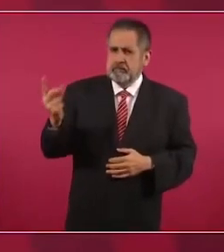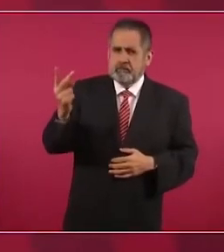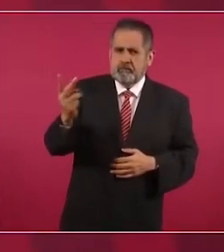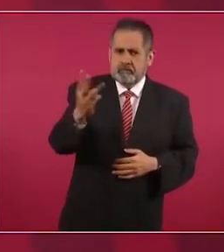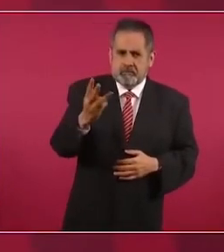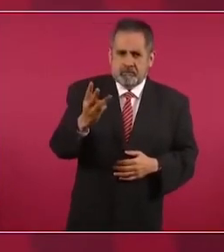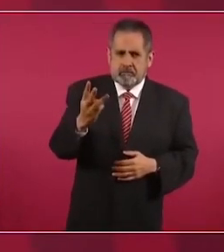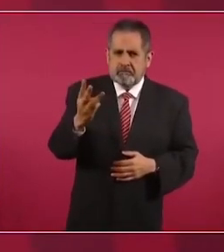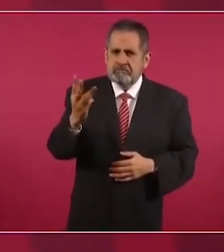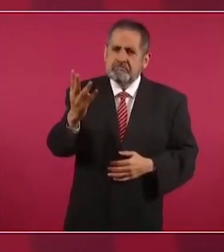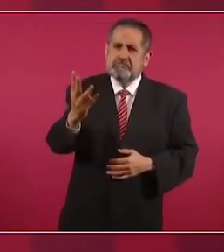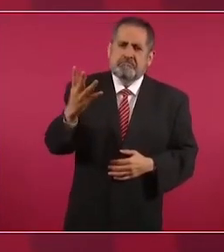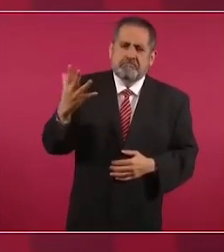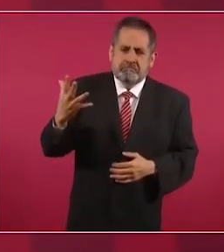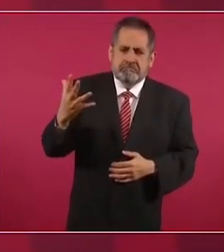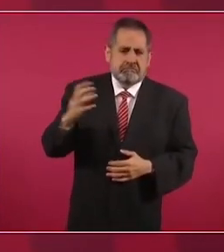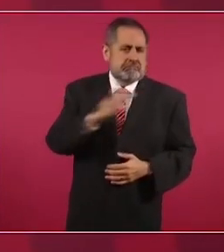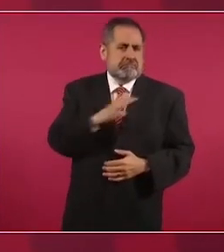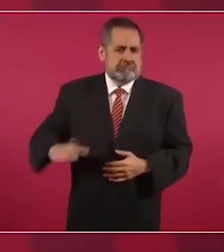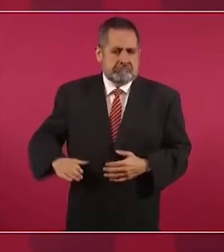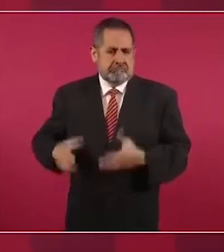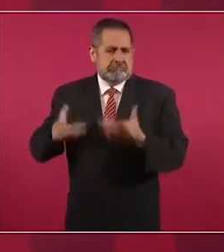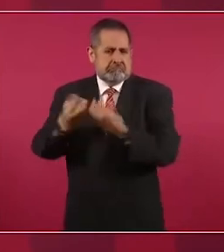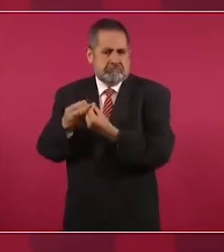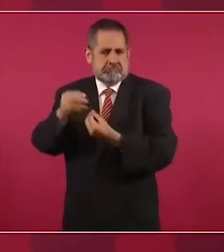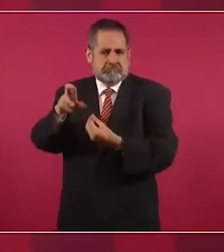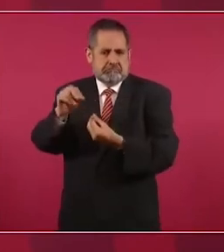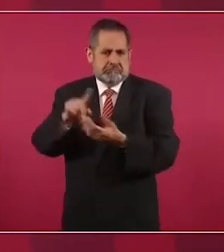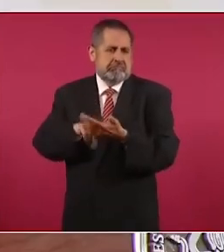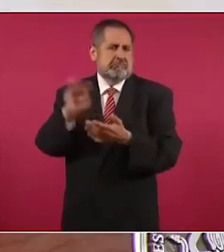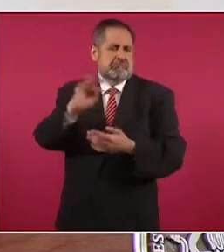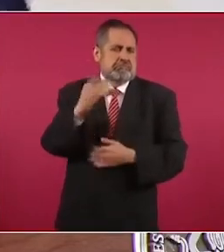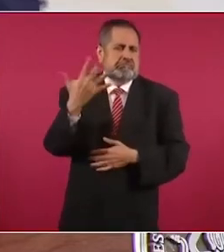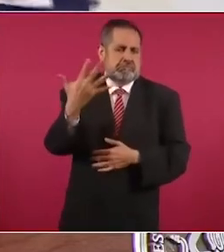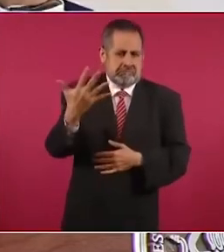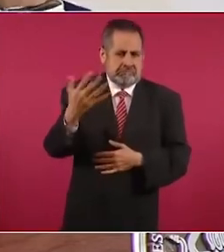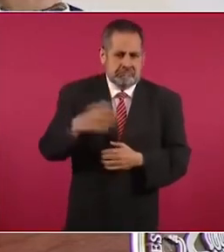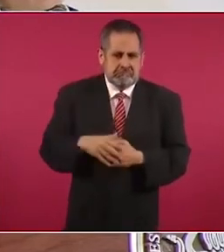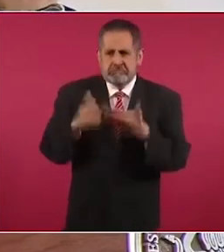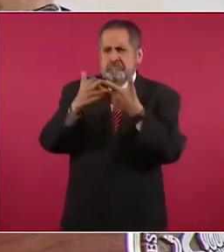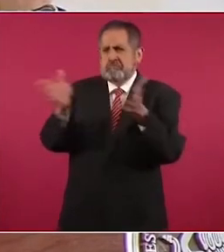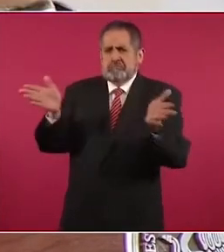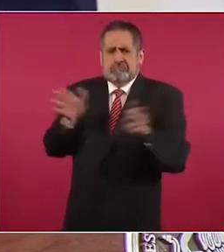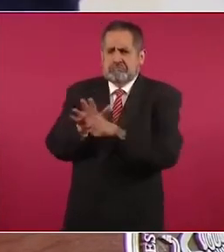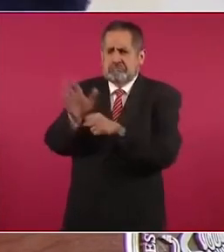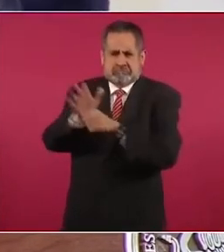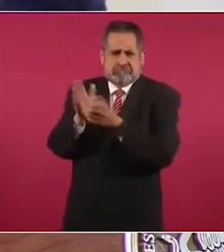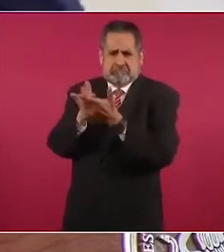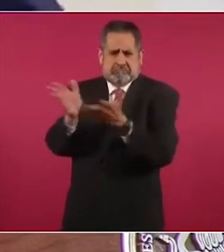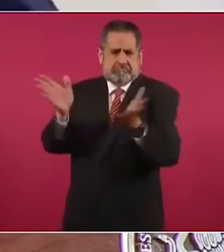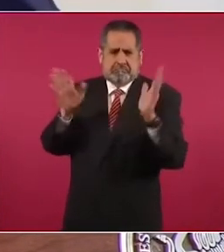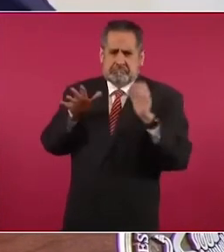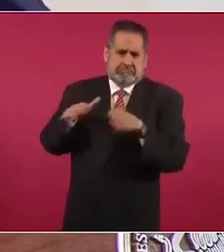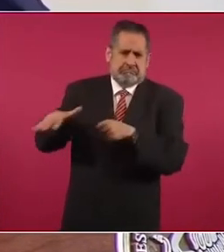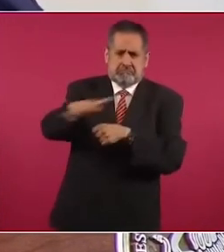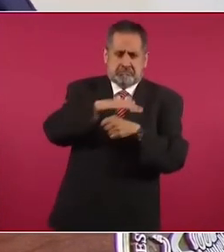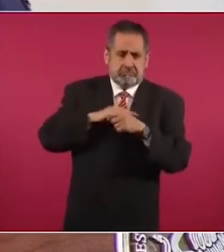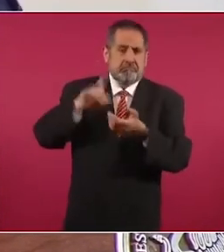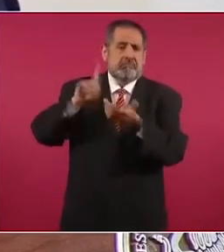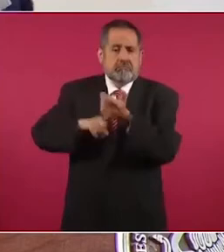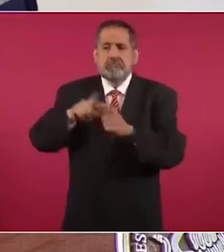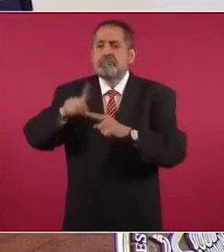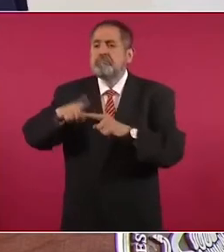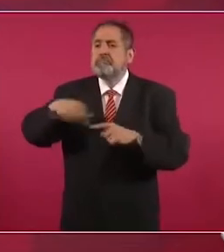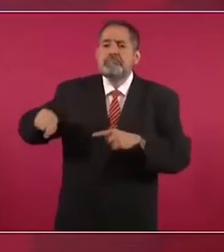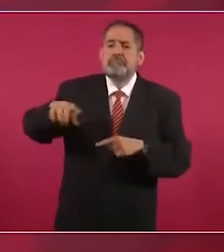puede ser que haya dos más, cinco. Y está abierto, porque en su momento